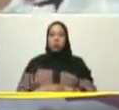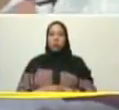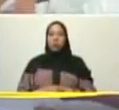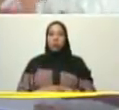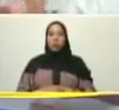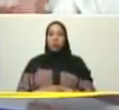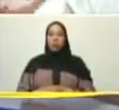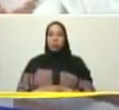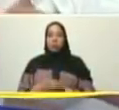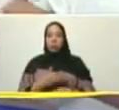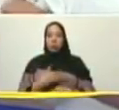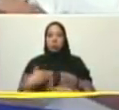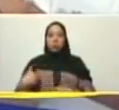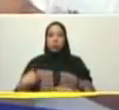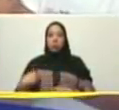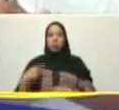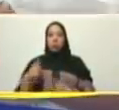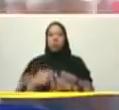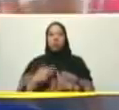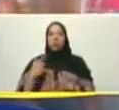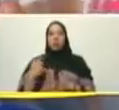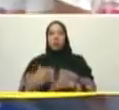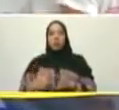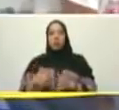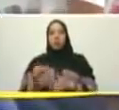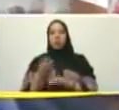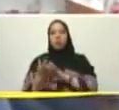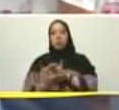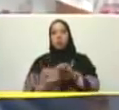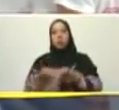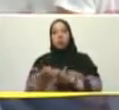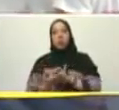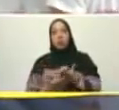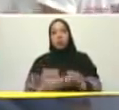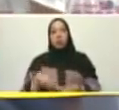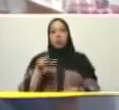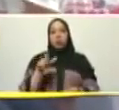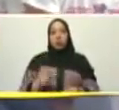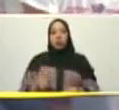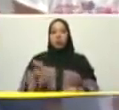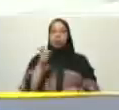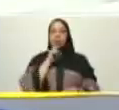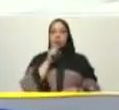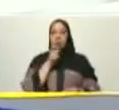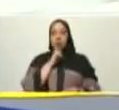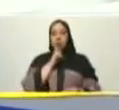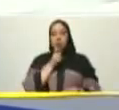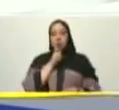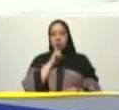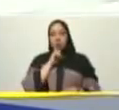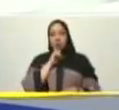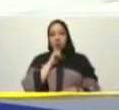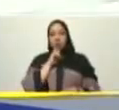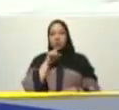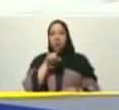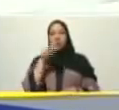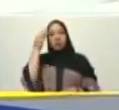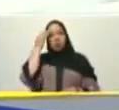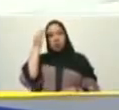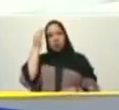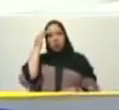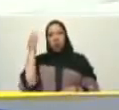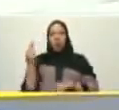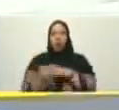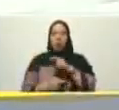quisiera que les contaran ustedes pasaron por una situación muy adversa y por más difícil que se pongan las cosas ustedes saben que la